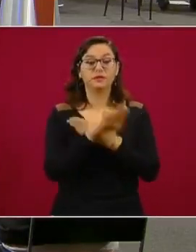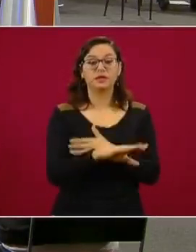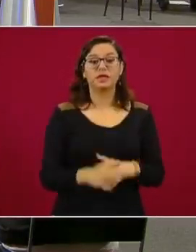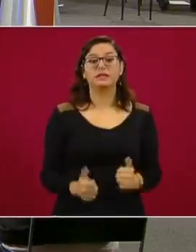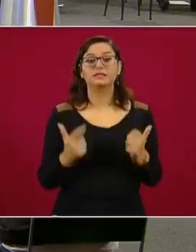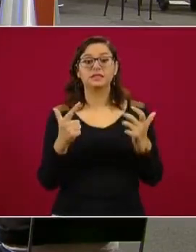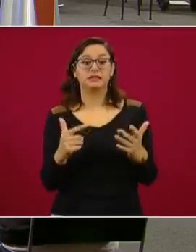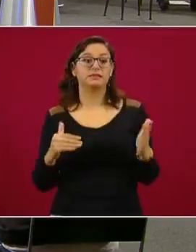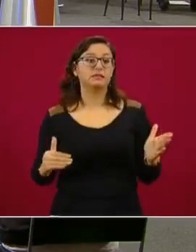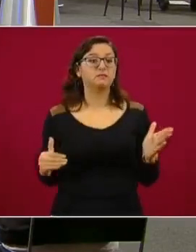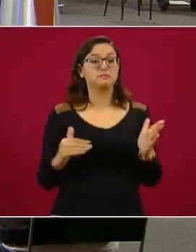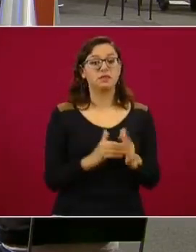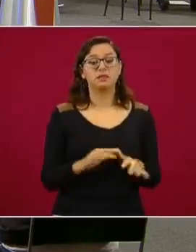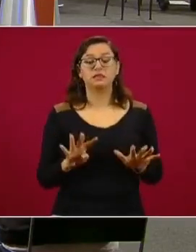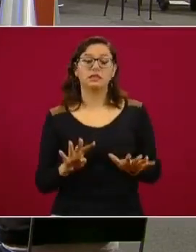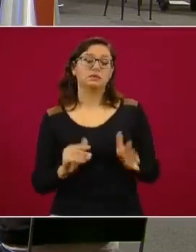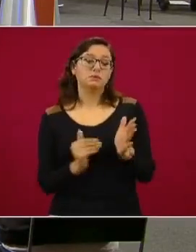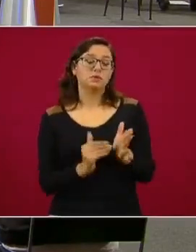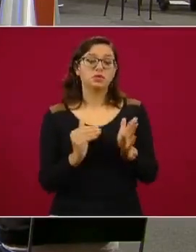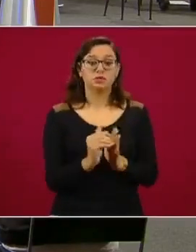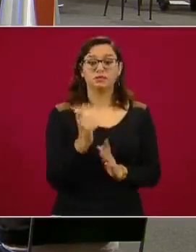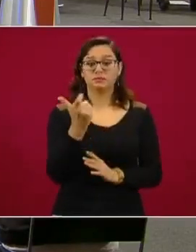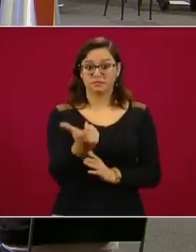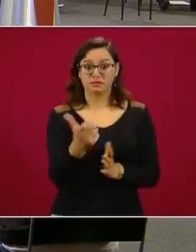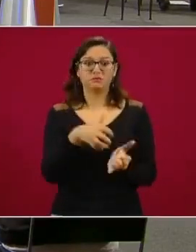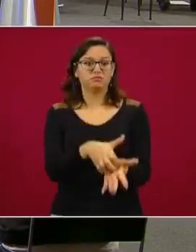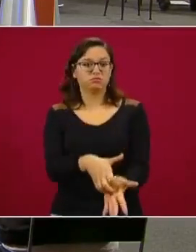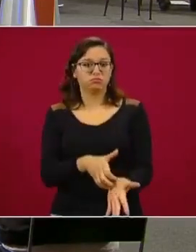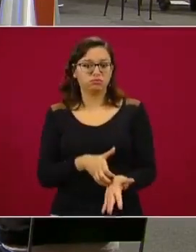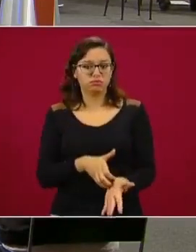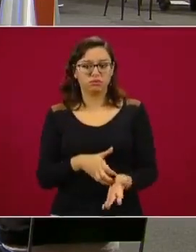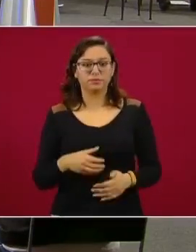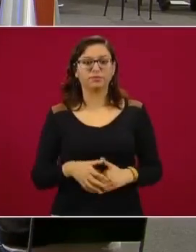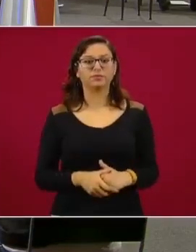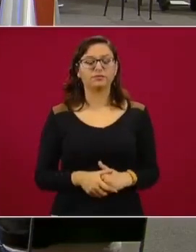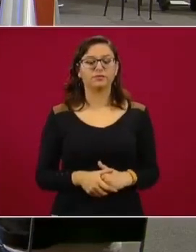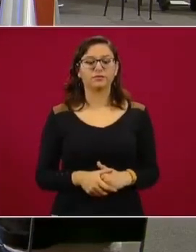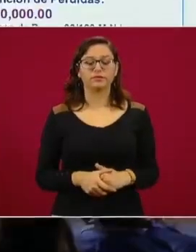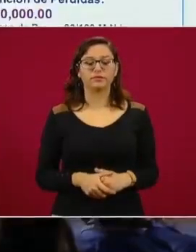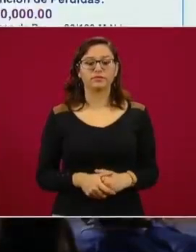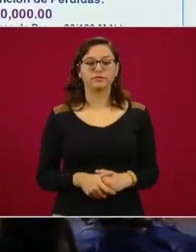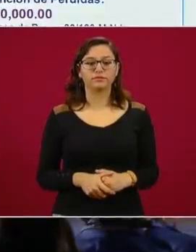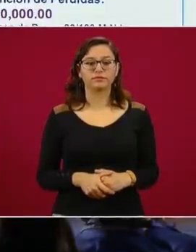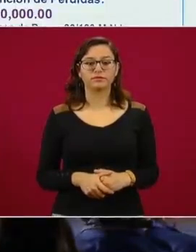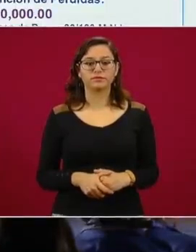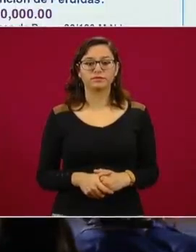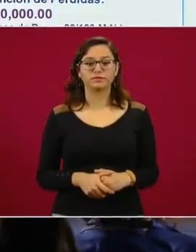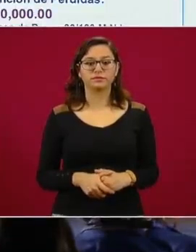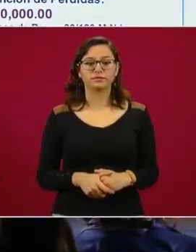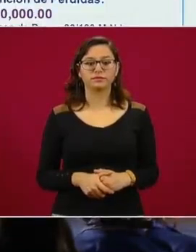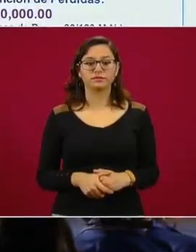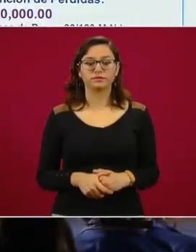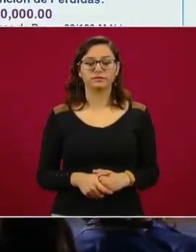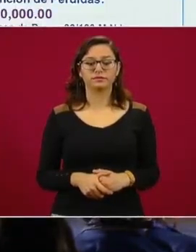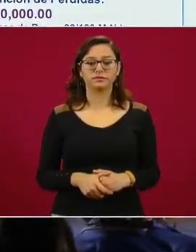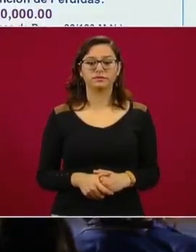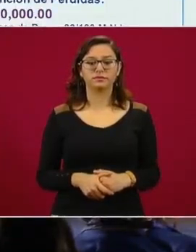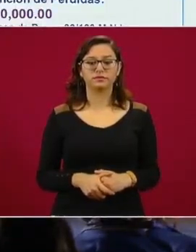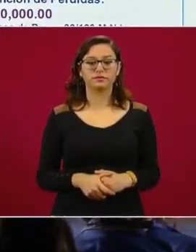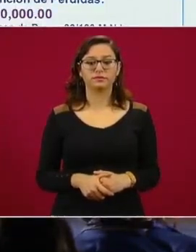millones de pesos. Vamos a continuar, siete mil, pero